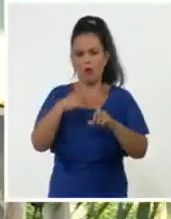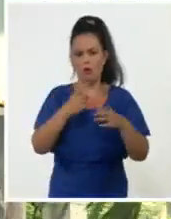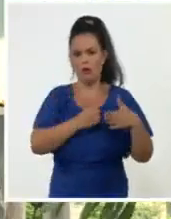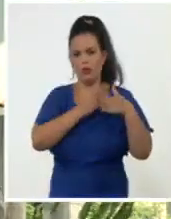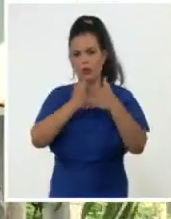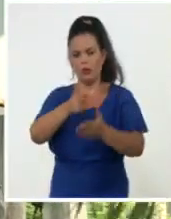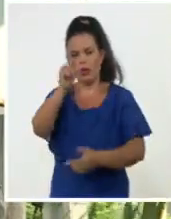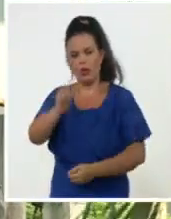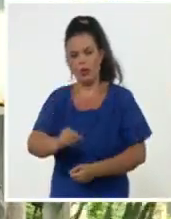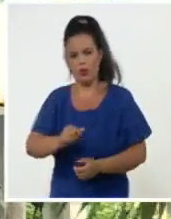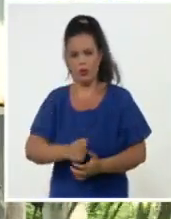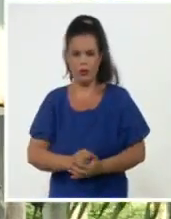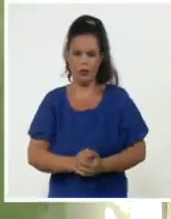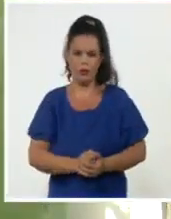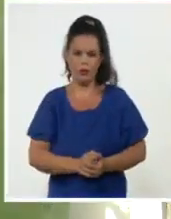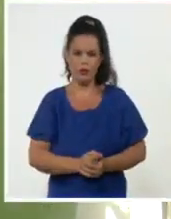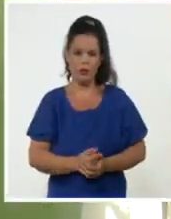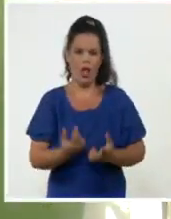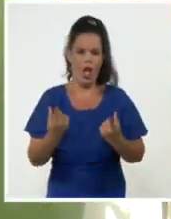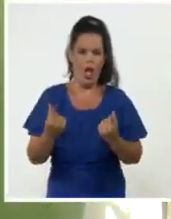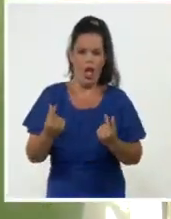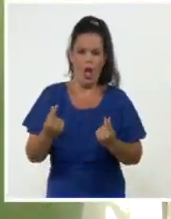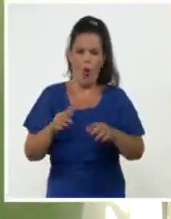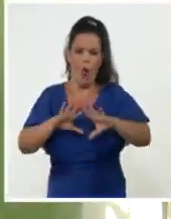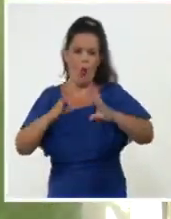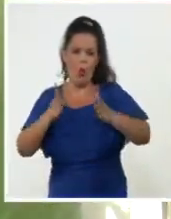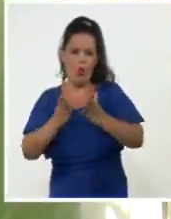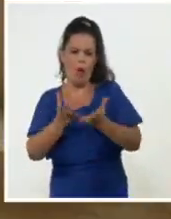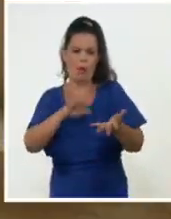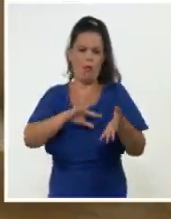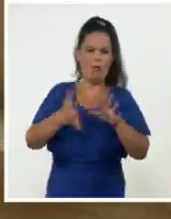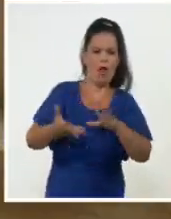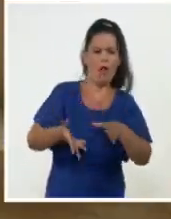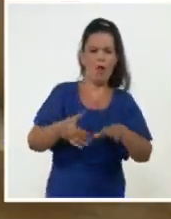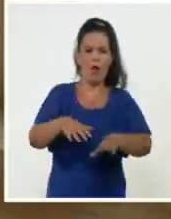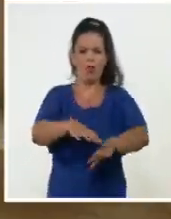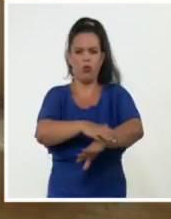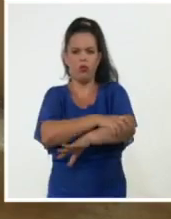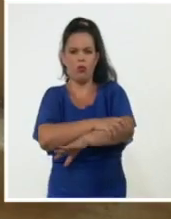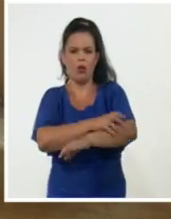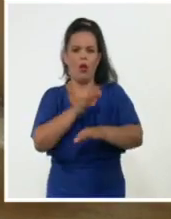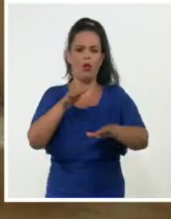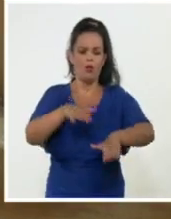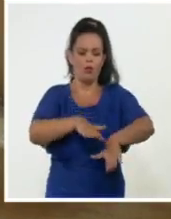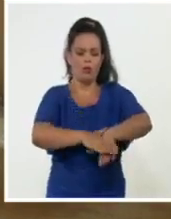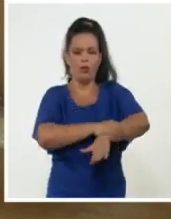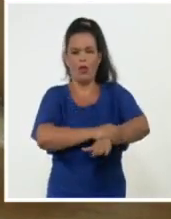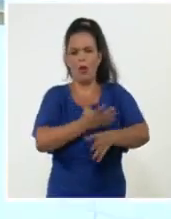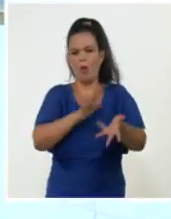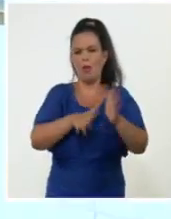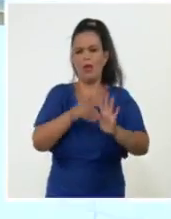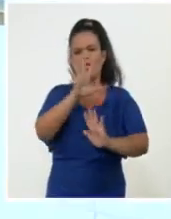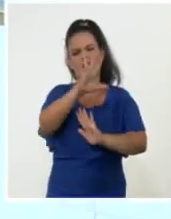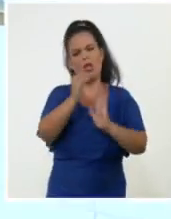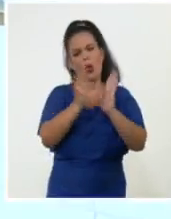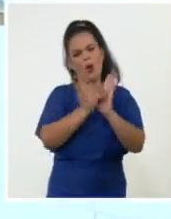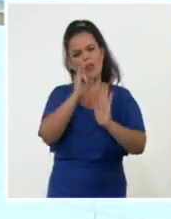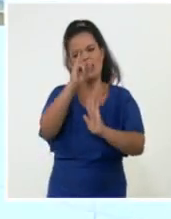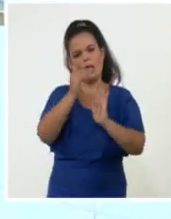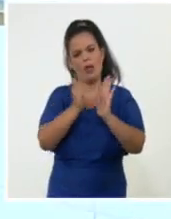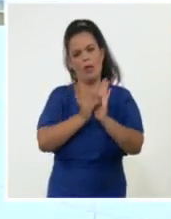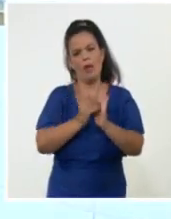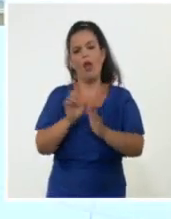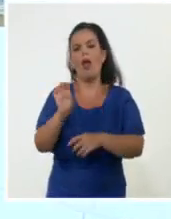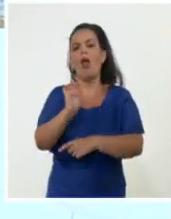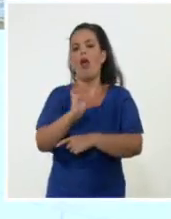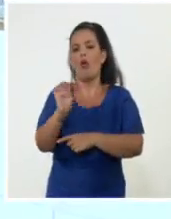El costo en el mercado mundial de una prótesis oscila entre los 5.000 y 6.000 euros. Pero ¿cuál